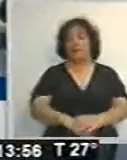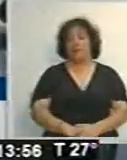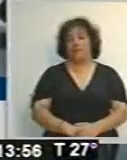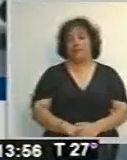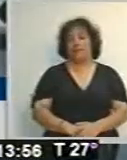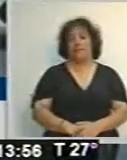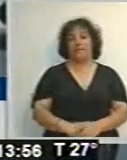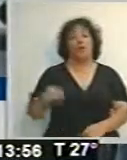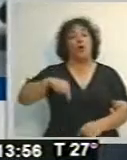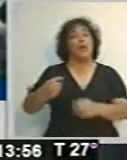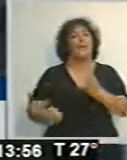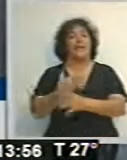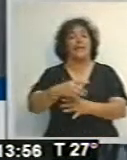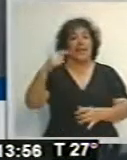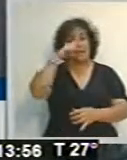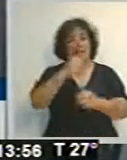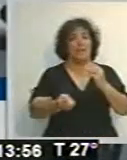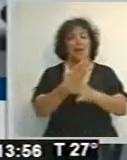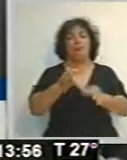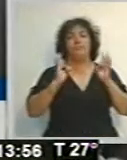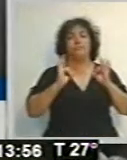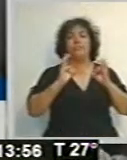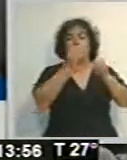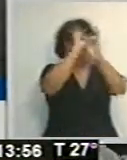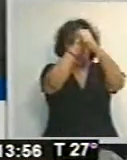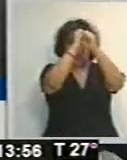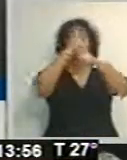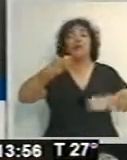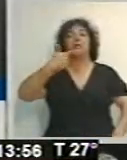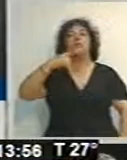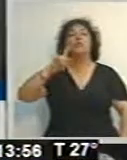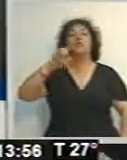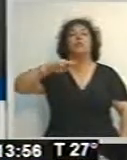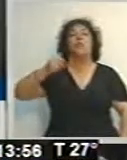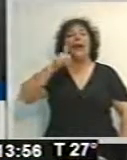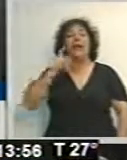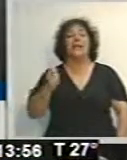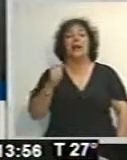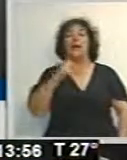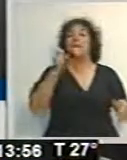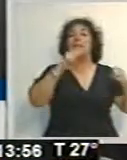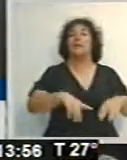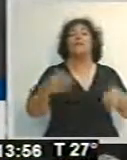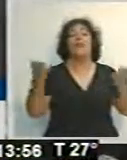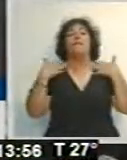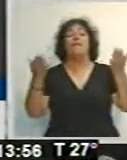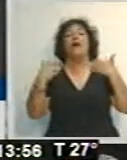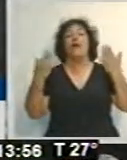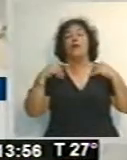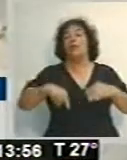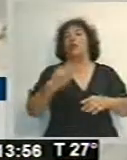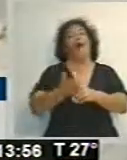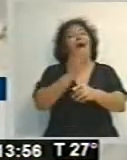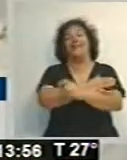Mañana a las 7 de la mañana ya estuve con el ingeniero Sumaria que lanza en el verano, esto no se podía hacer